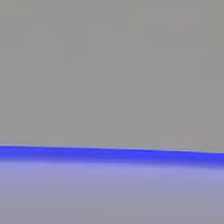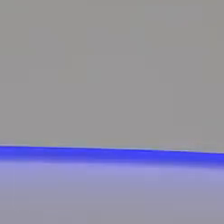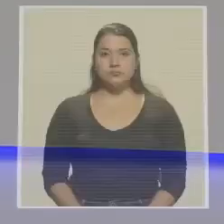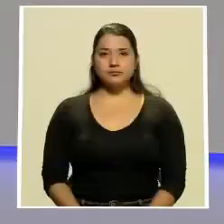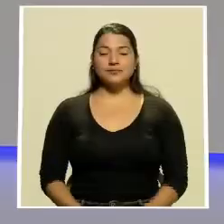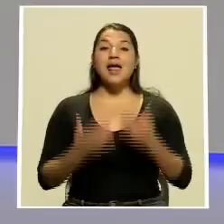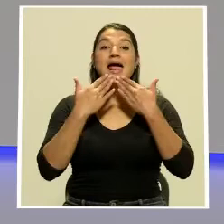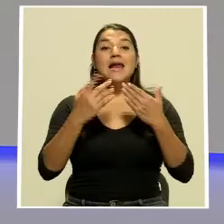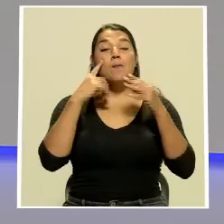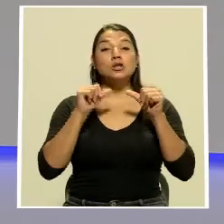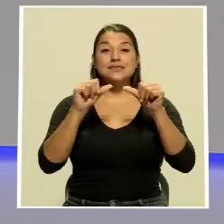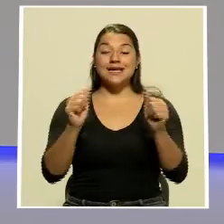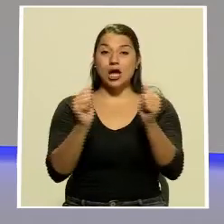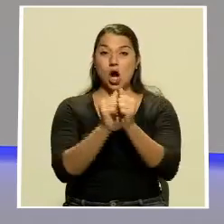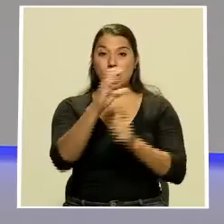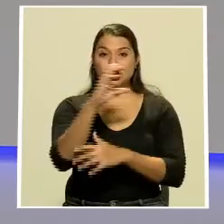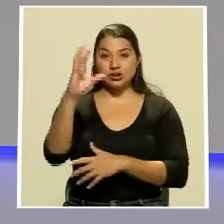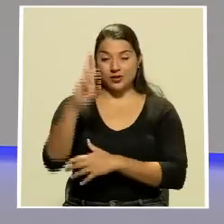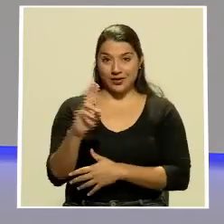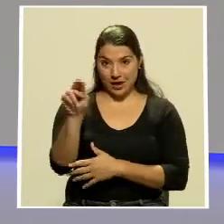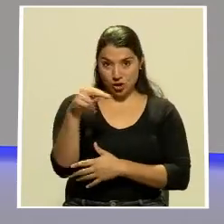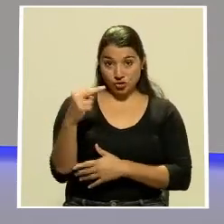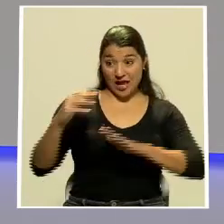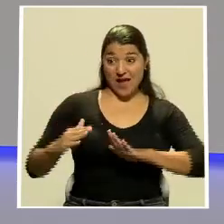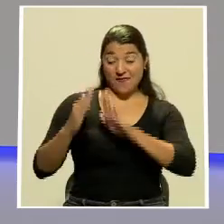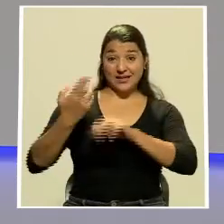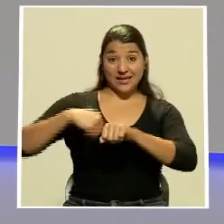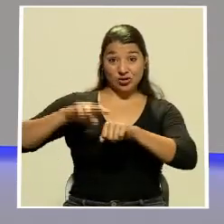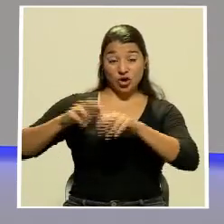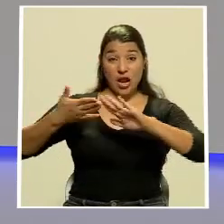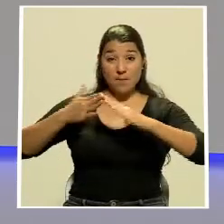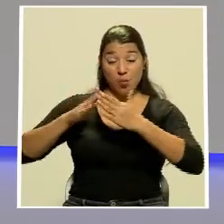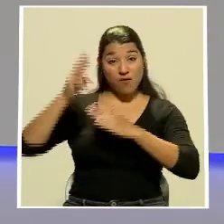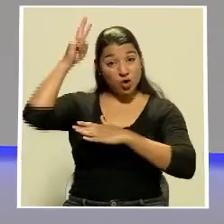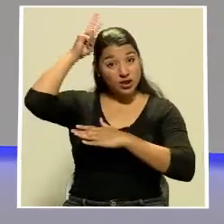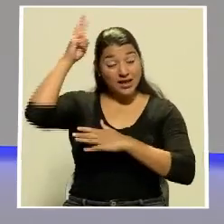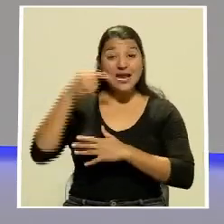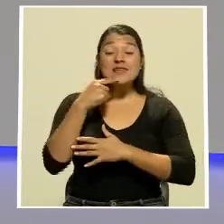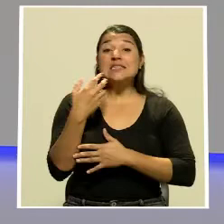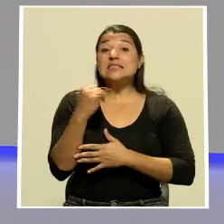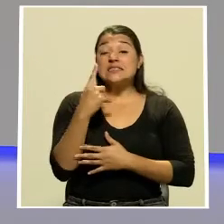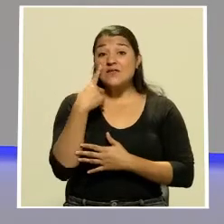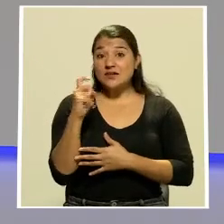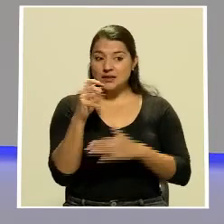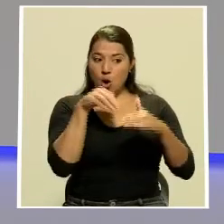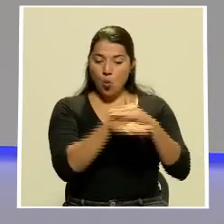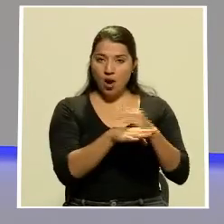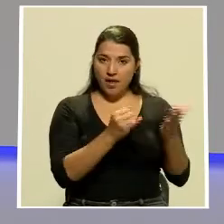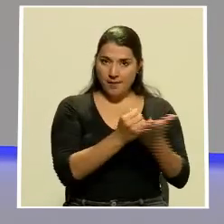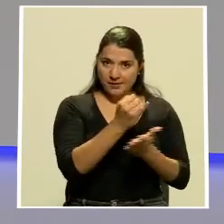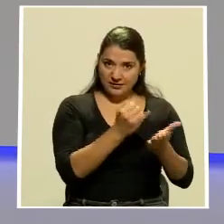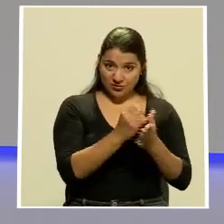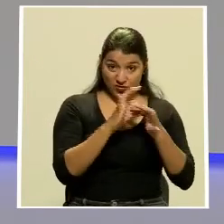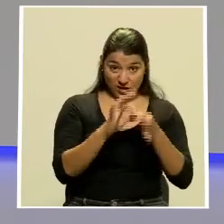Gracias por continuar con más de Costa Rica Noticias. El Frente Nacional de Pueblos Indígenas asegura que si la Fiscalía archiva la investigación por